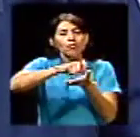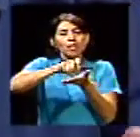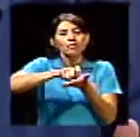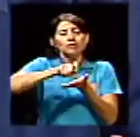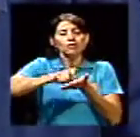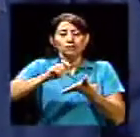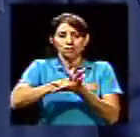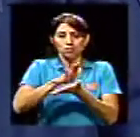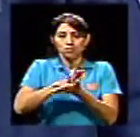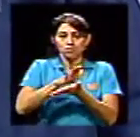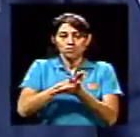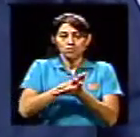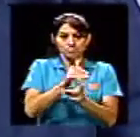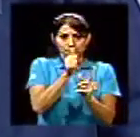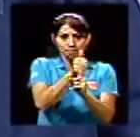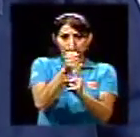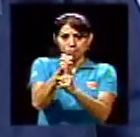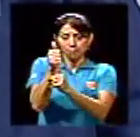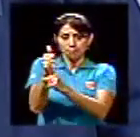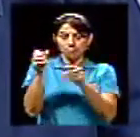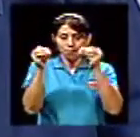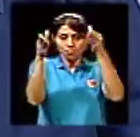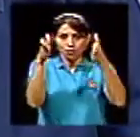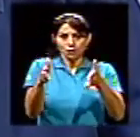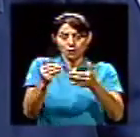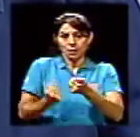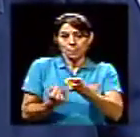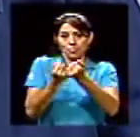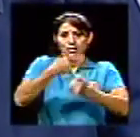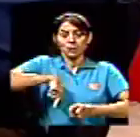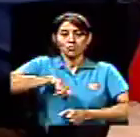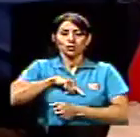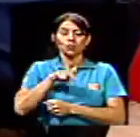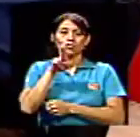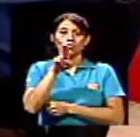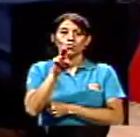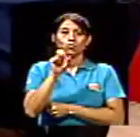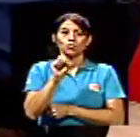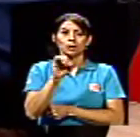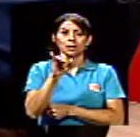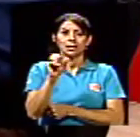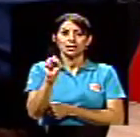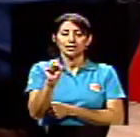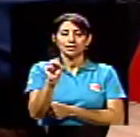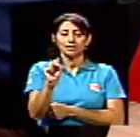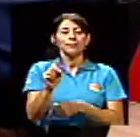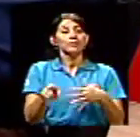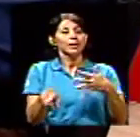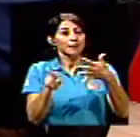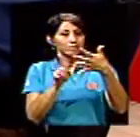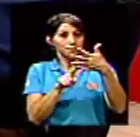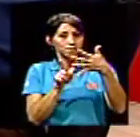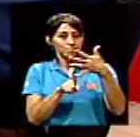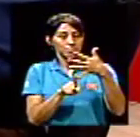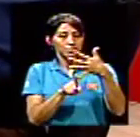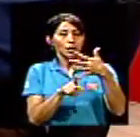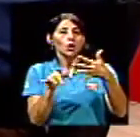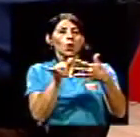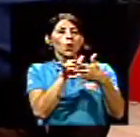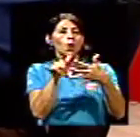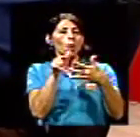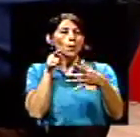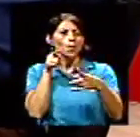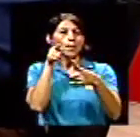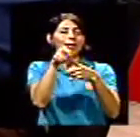Y los mismos profesores que nos apoyan en la UCES. También tenemos como una meta en estos años,